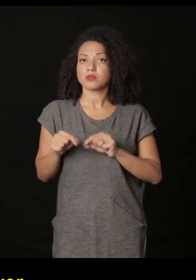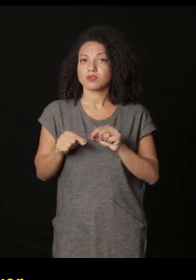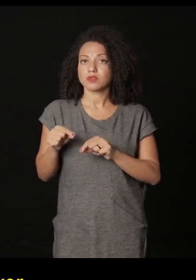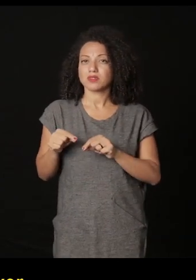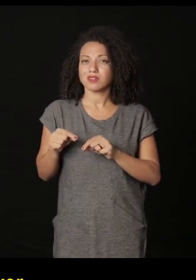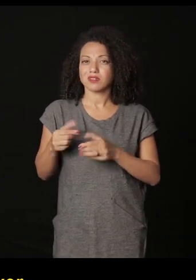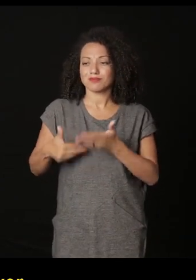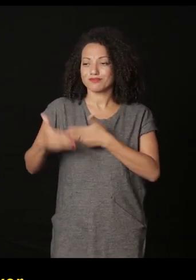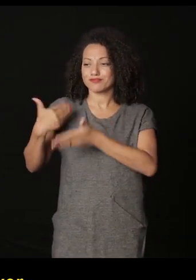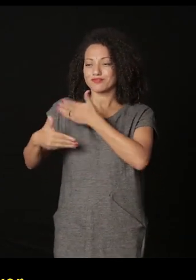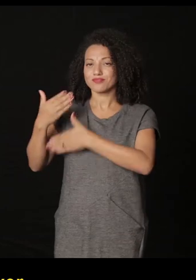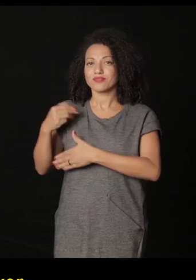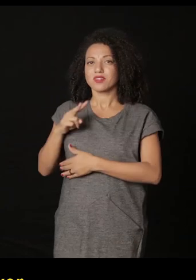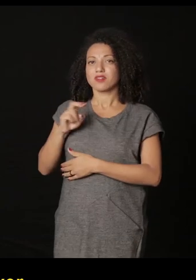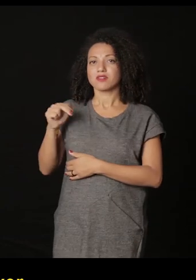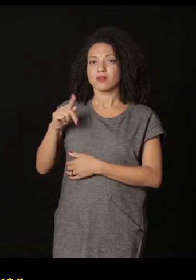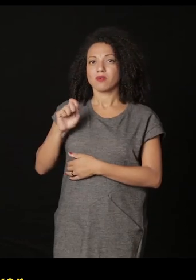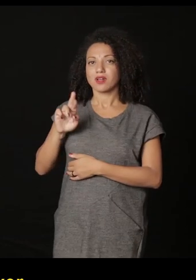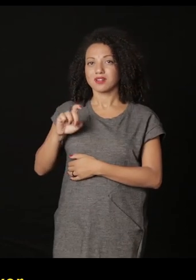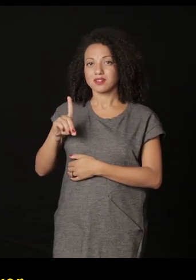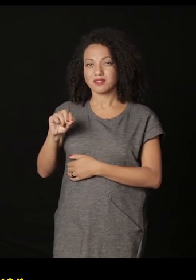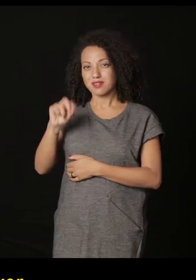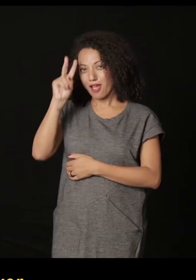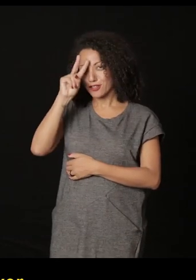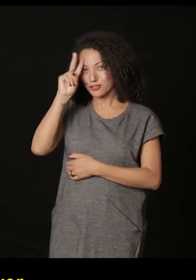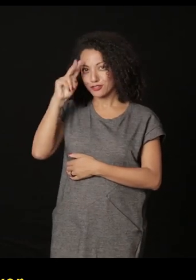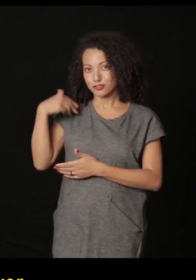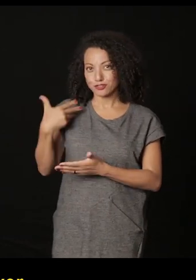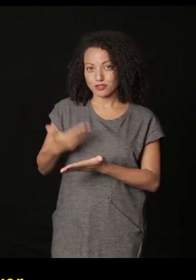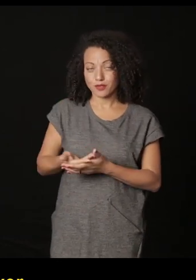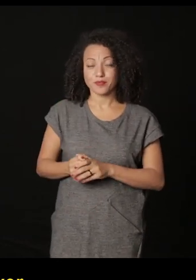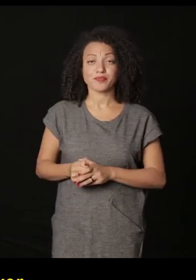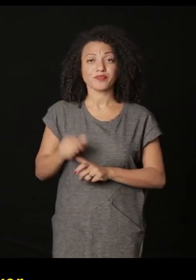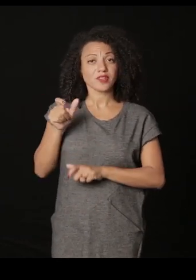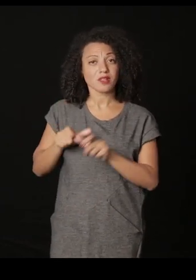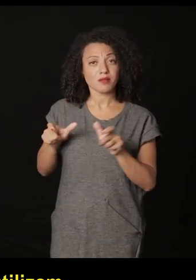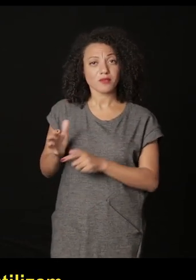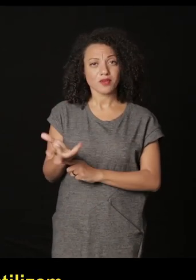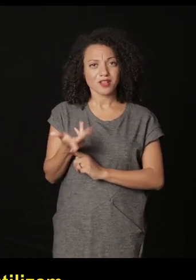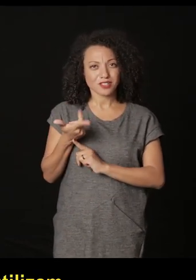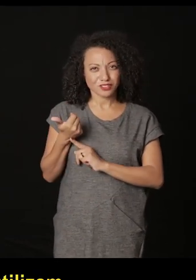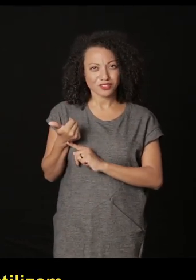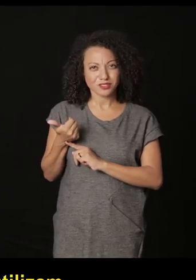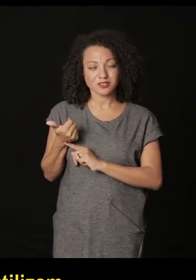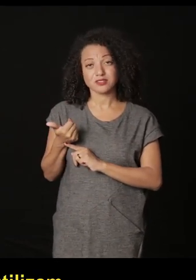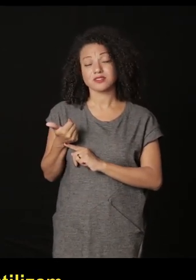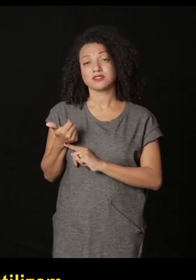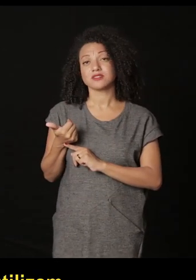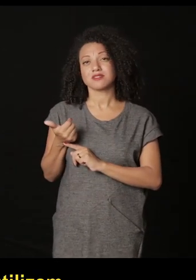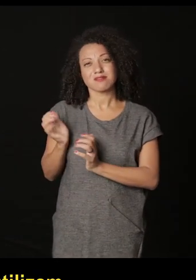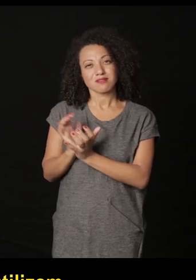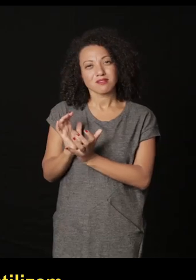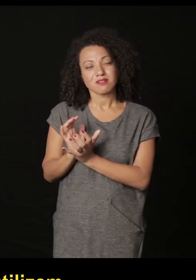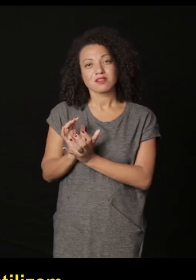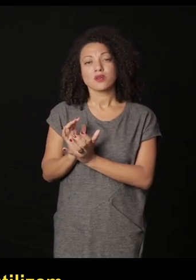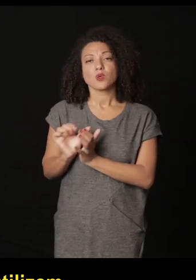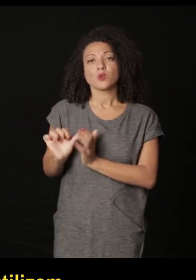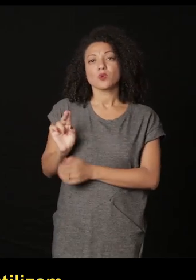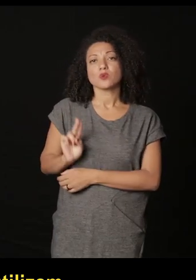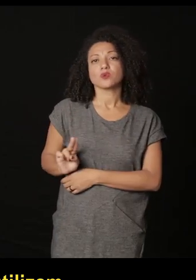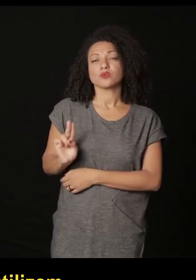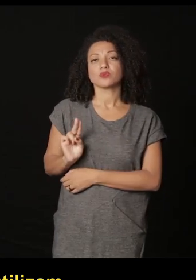esto tiene a ver con las vanguardias históricas los artistas de las